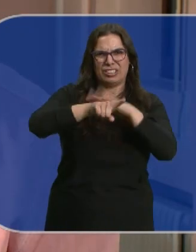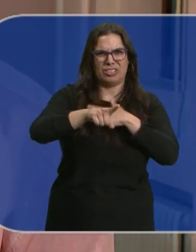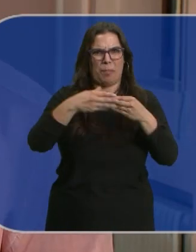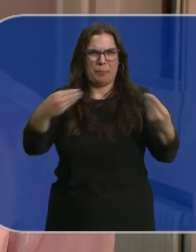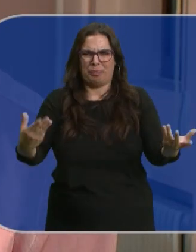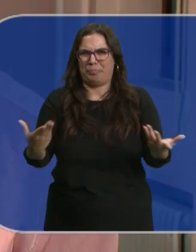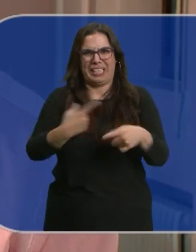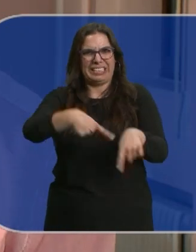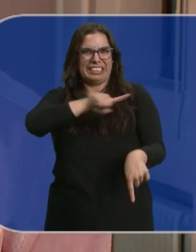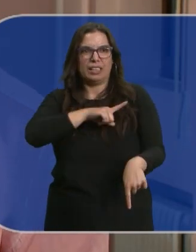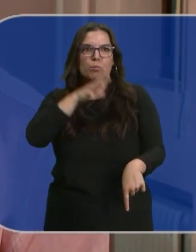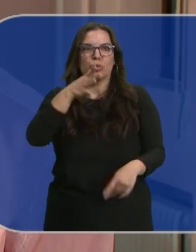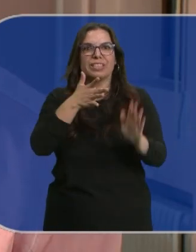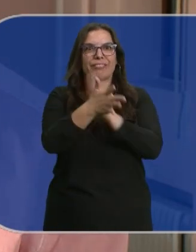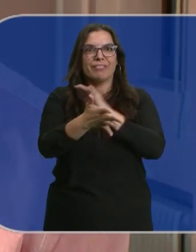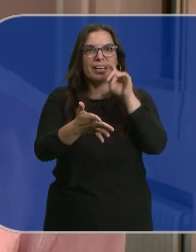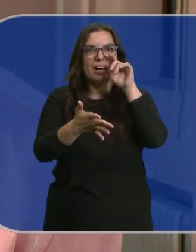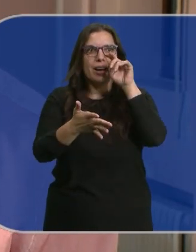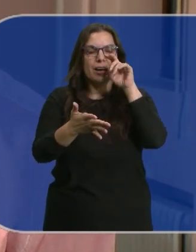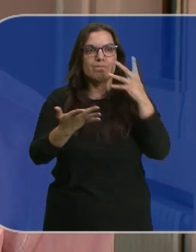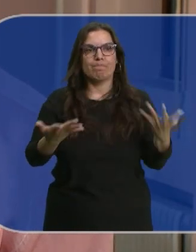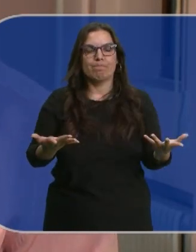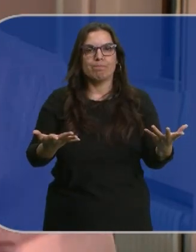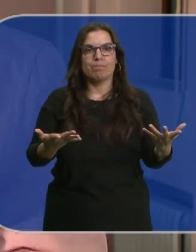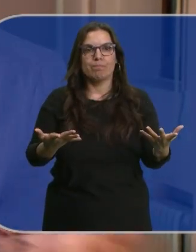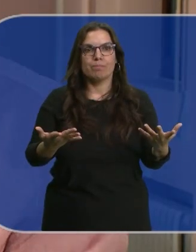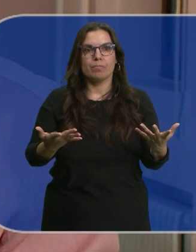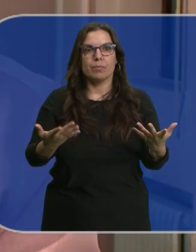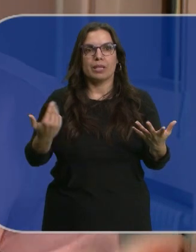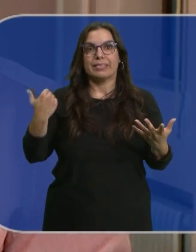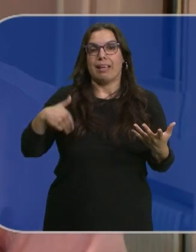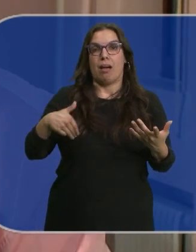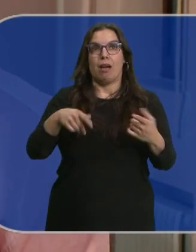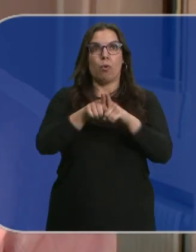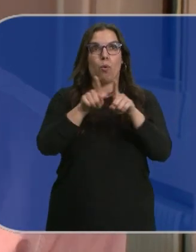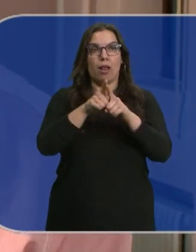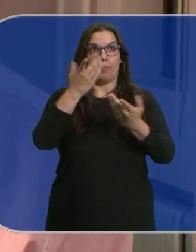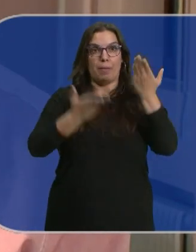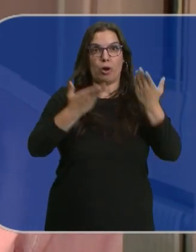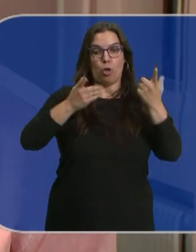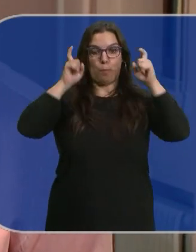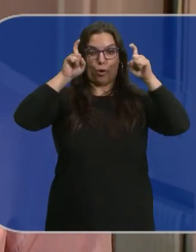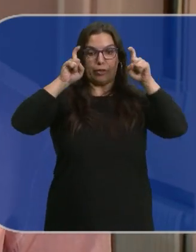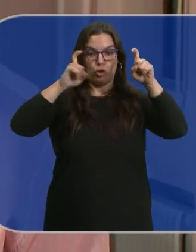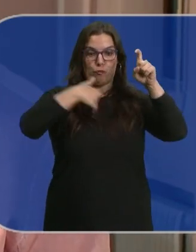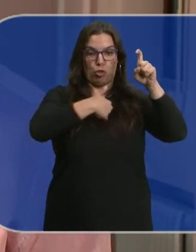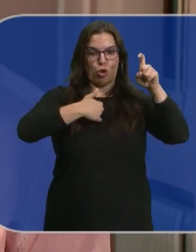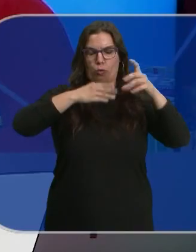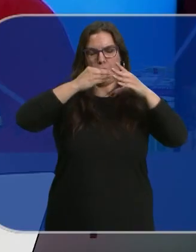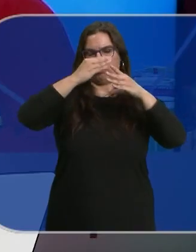excesiva pues porque bueno estamos hablando de que se está o sea desvirtuado lo que es la docencia en sí.